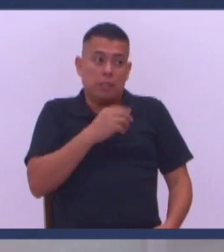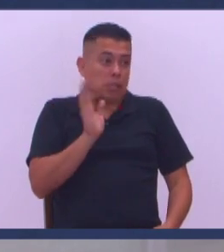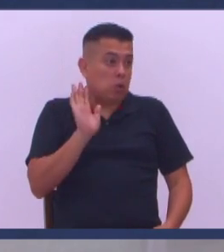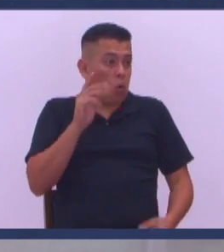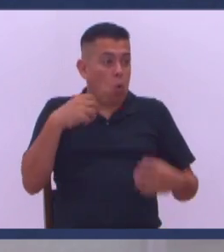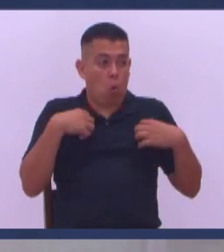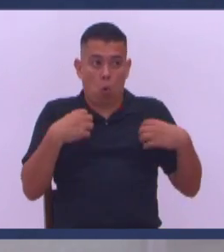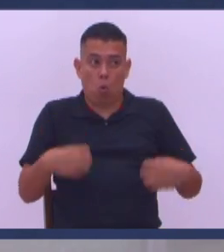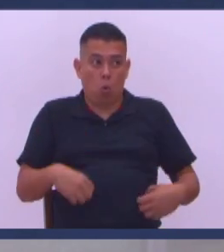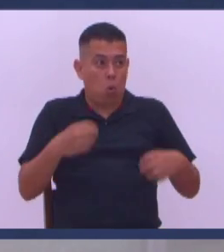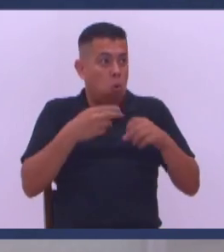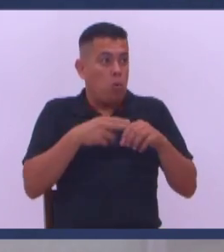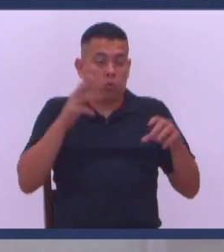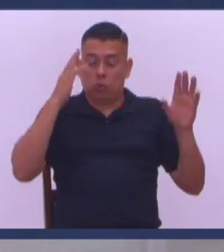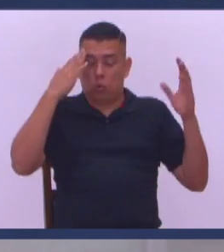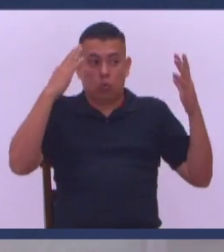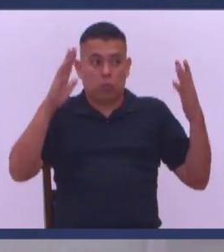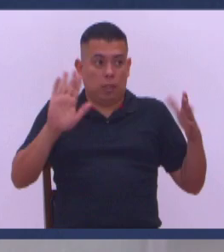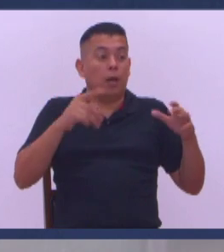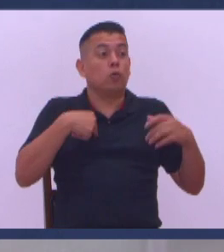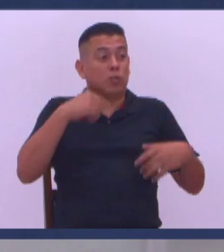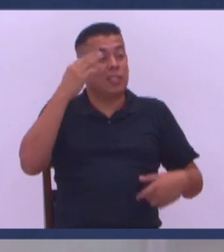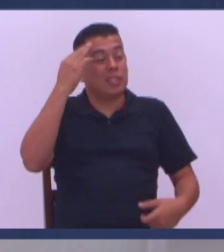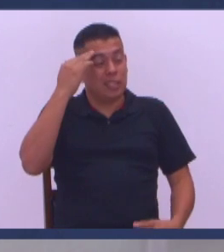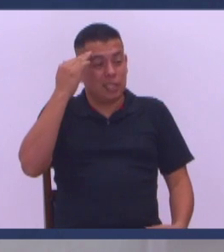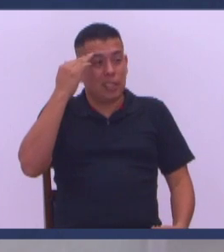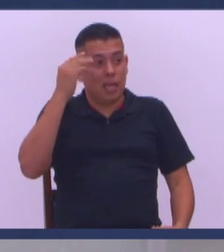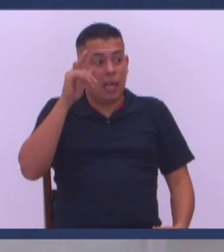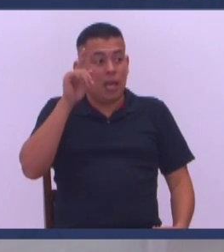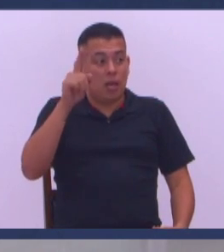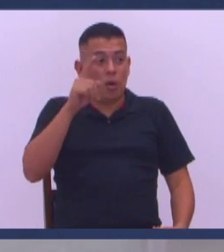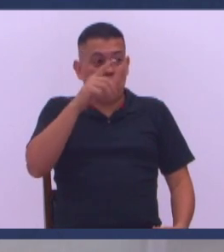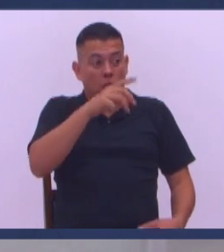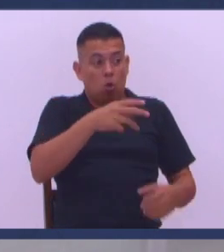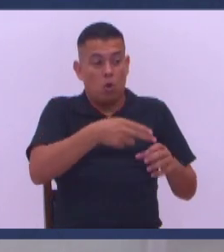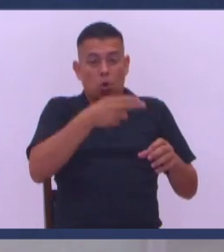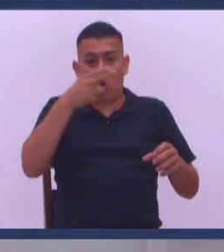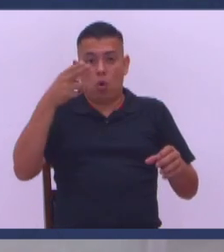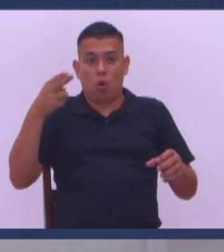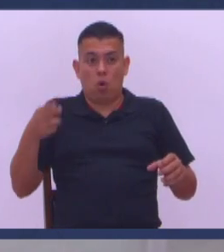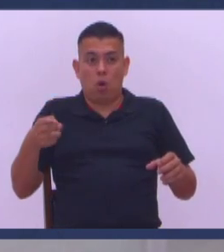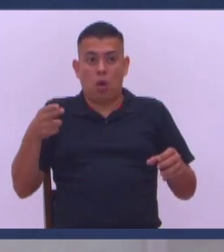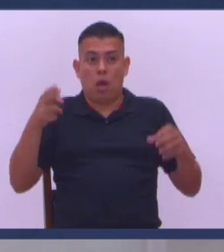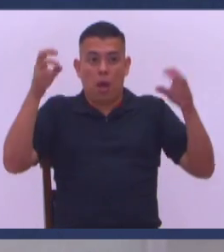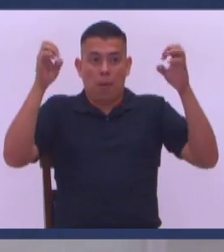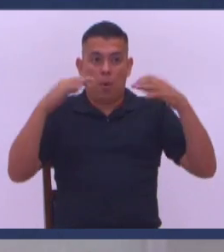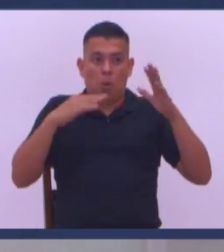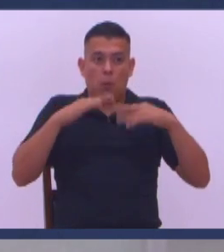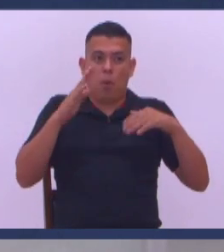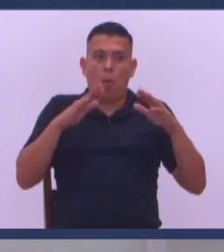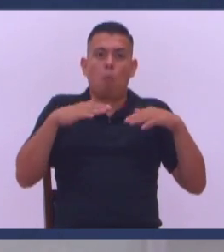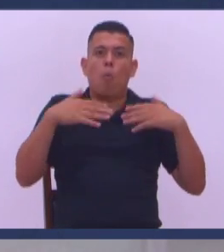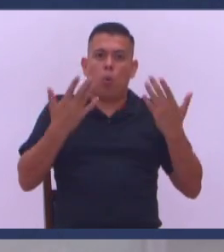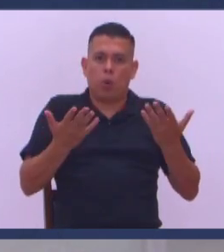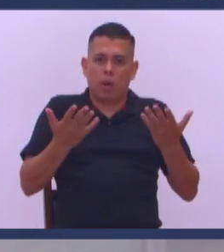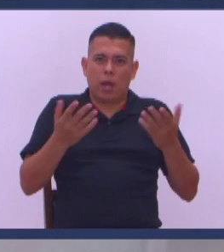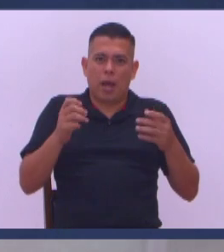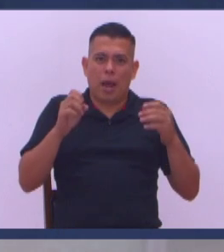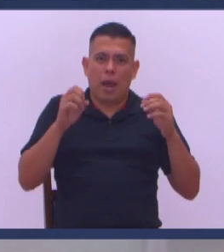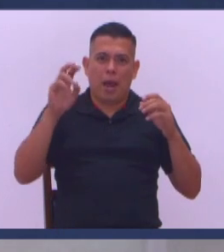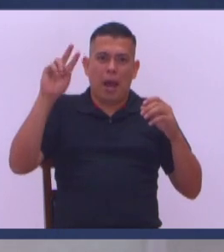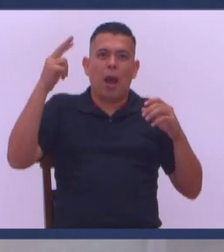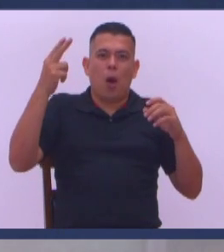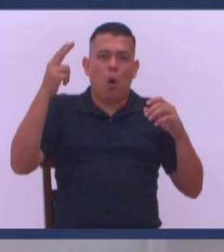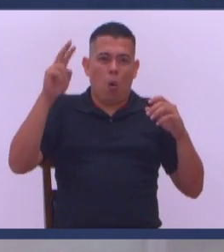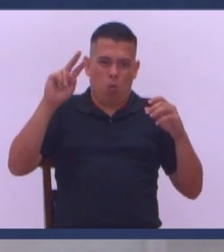No soy parte del gobierno No tengo la menor idea Lo que sí sé Es que si salen Van a salir más bendecidos Que nosotros Mango me dijo Con